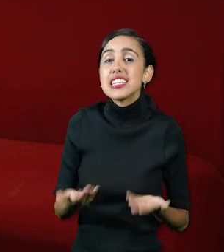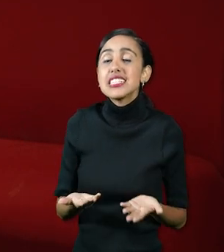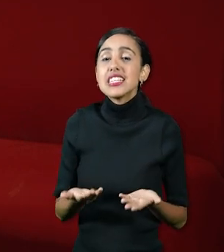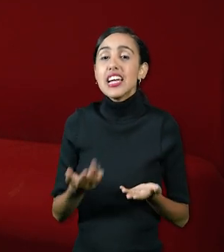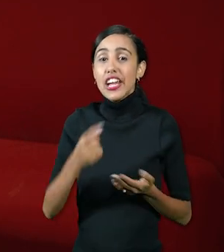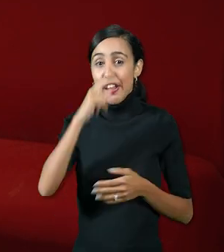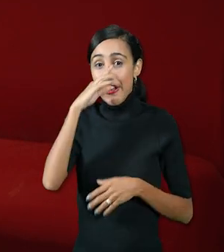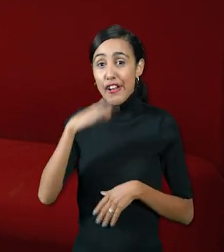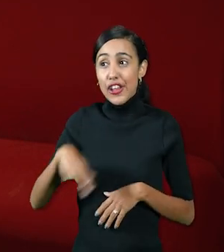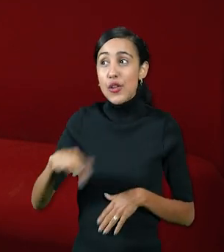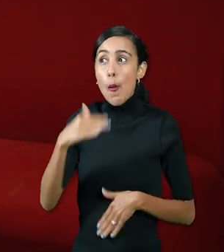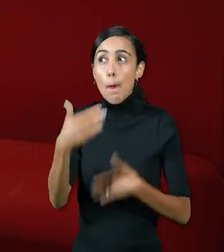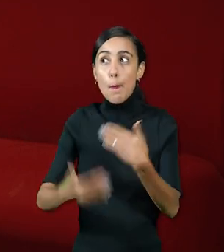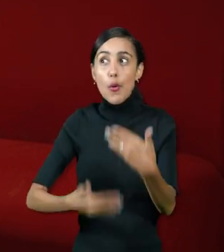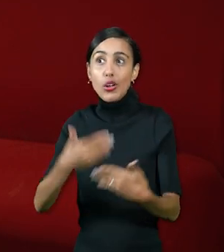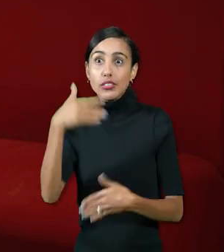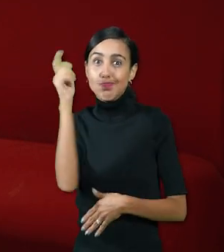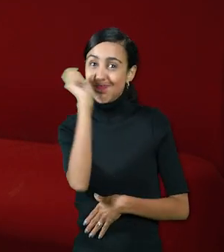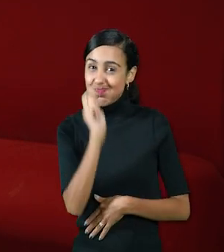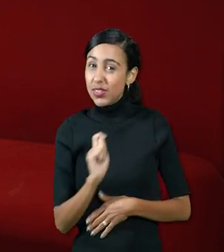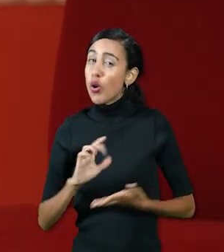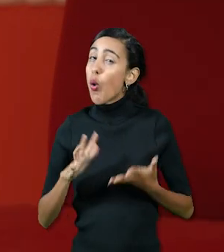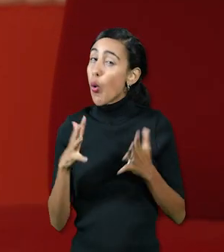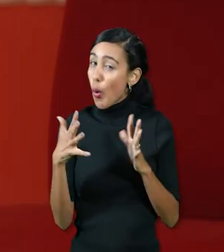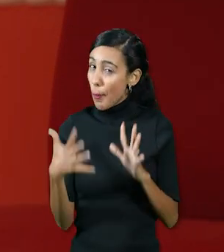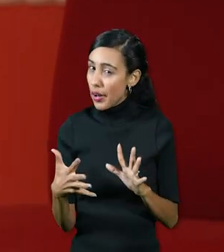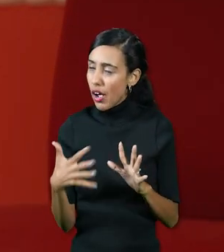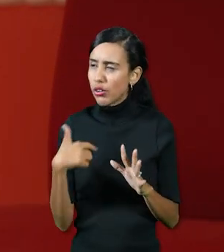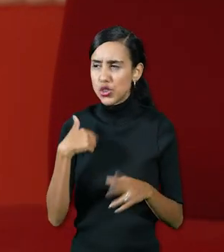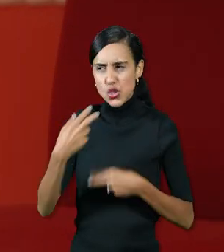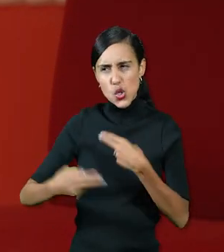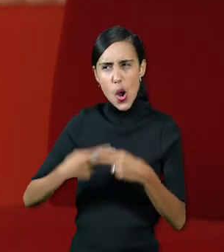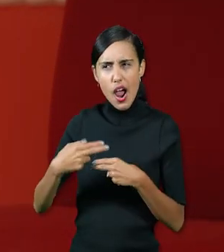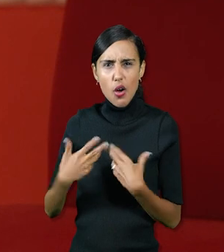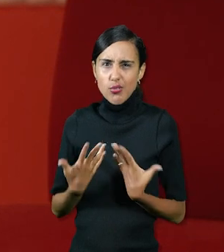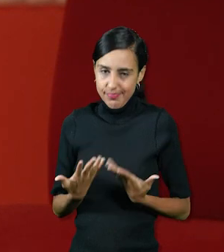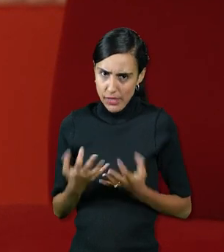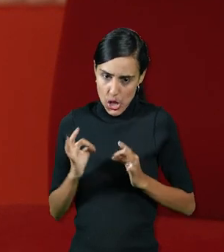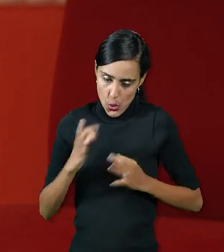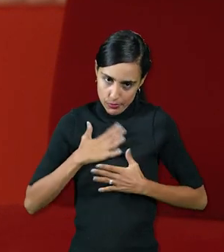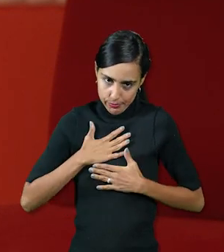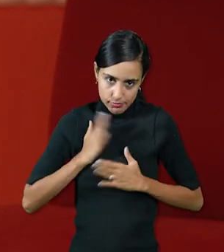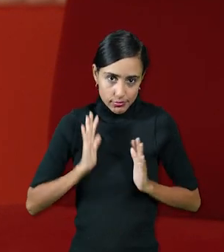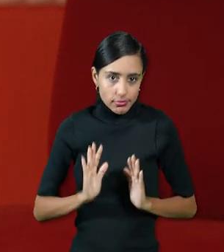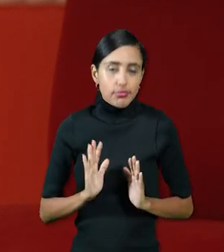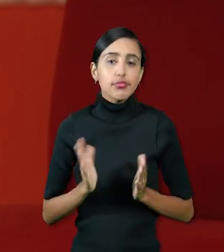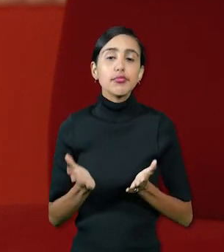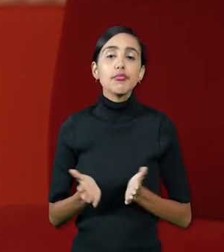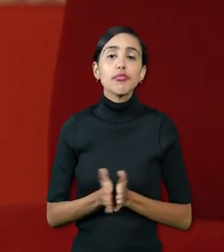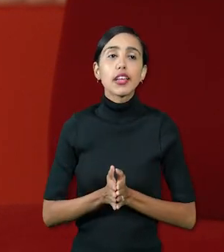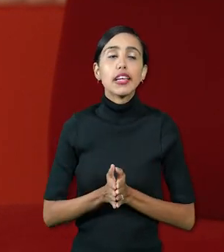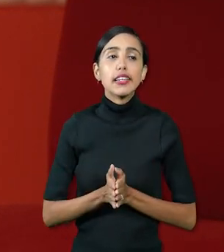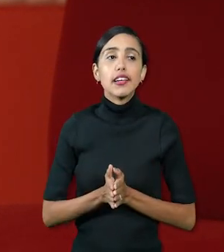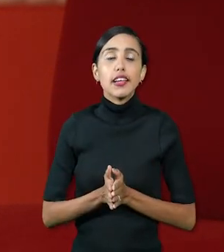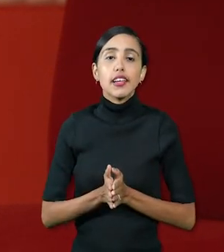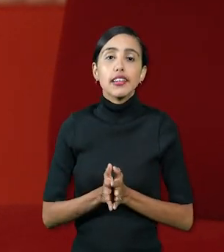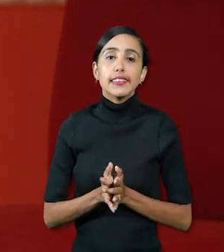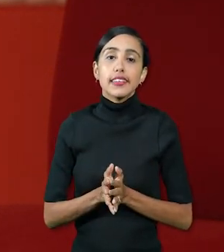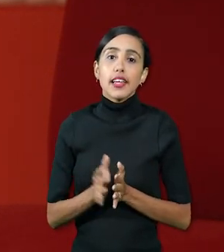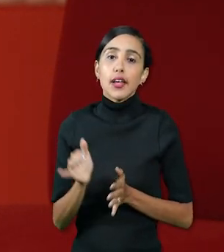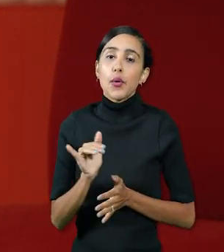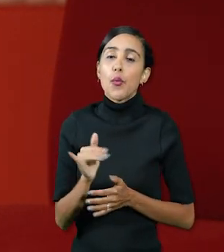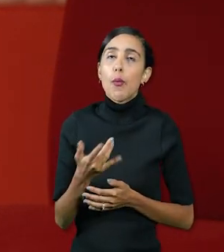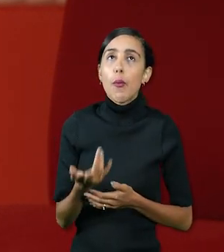un proceso de rodaje es complicado qué hago yo particularmente con los niños trato de